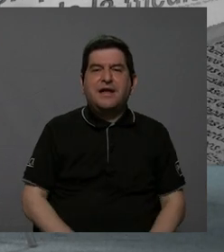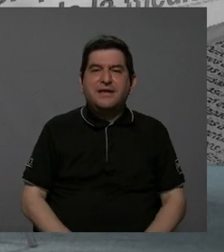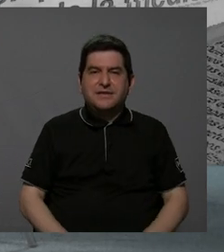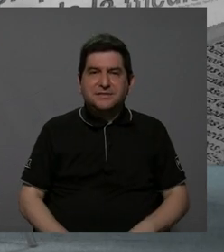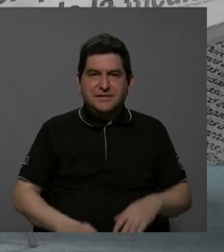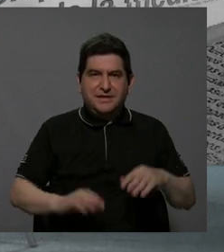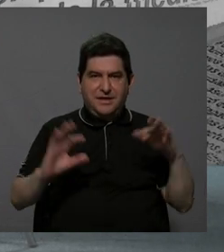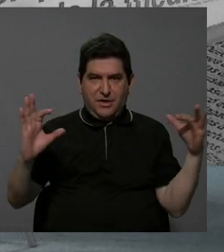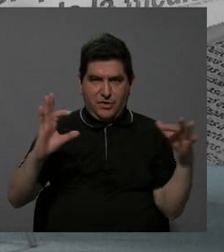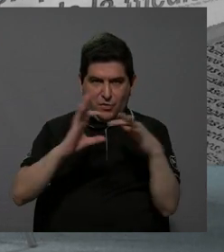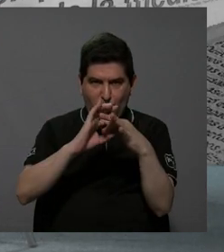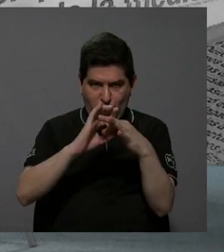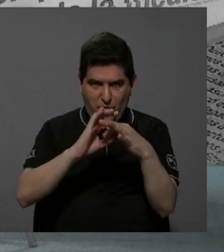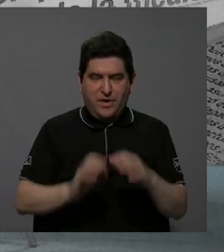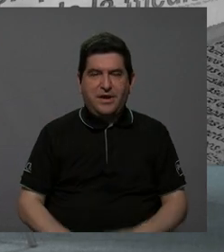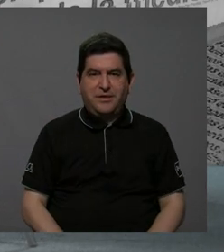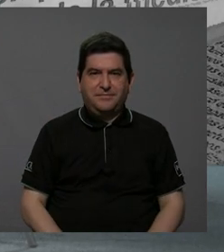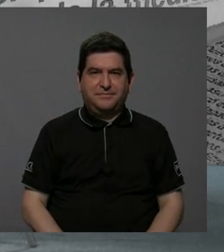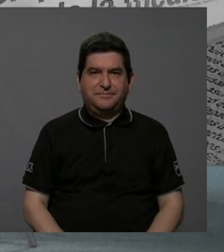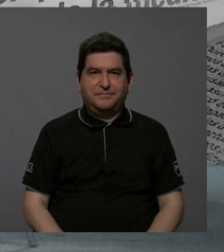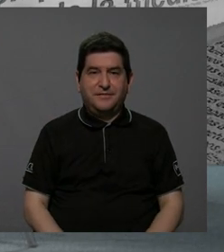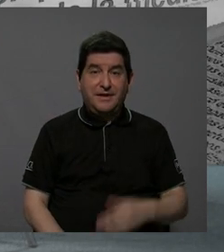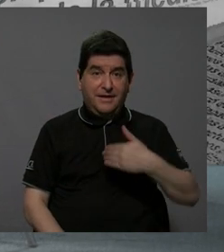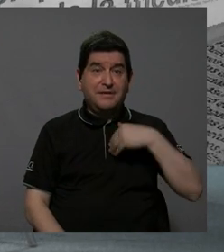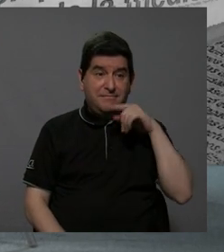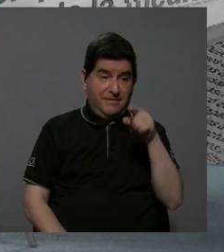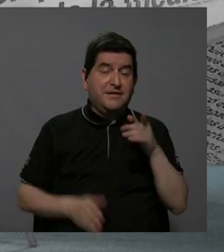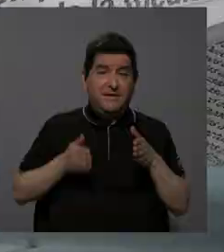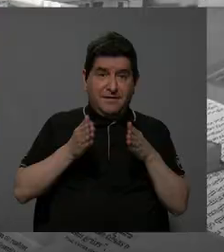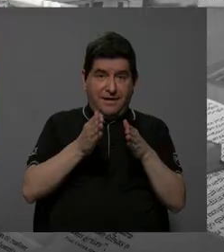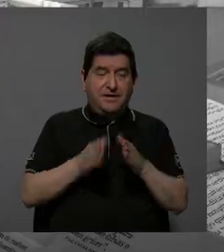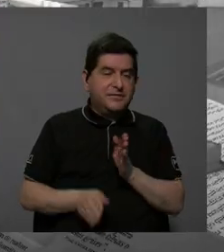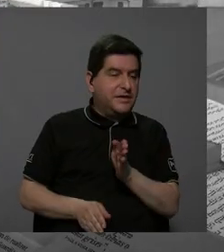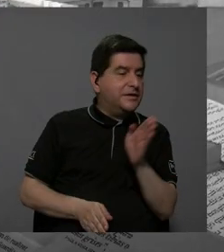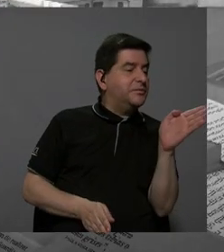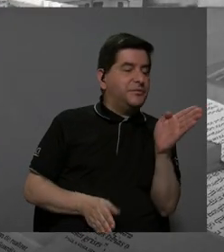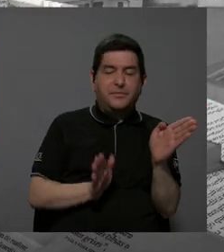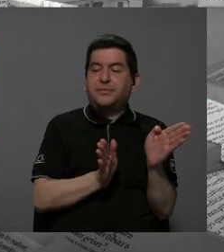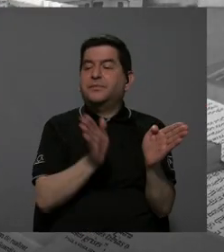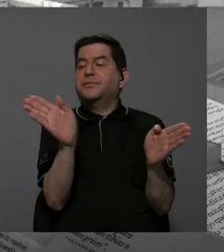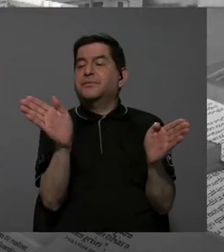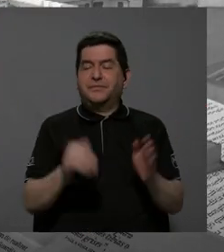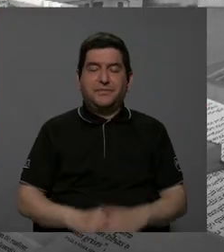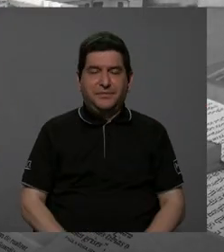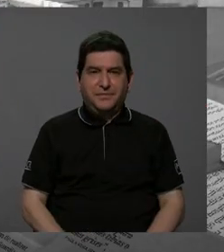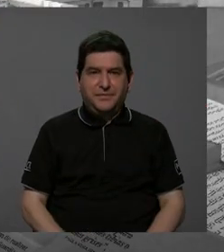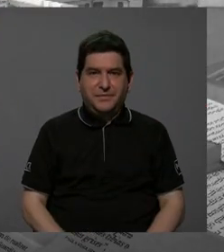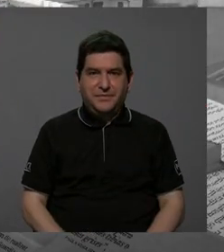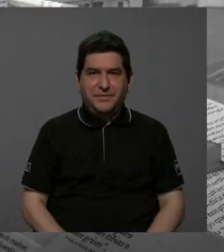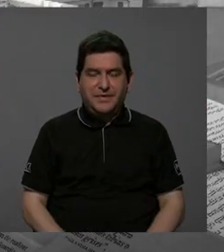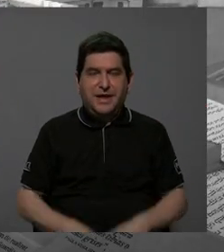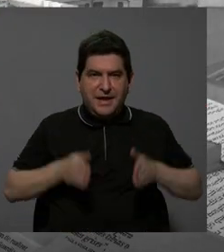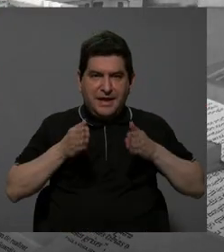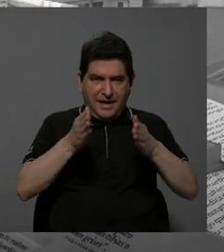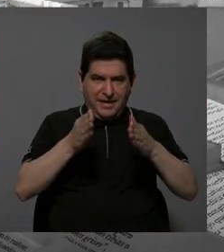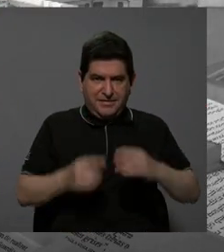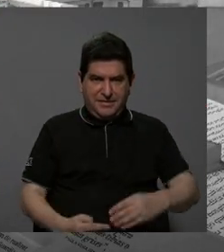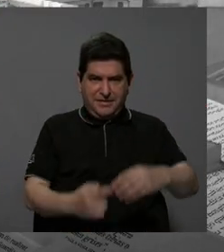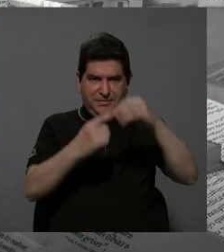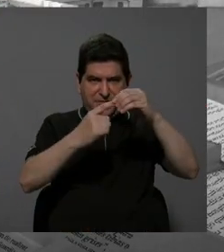llaman las radiales que tiene la vía. Los pavimentos de la troncal principal,